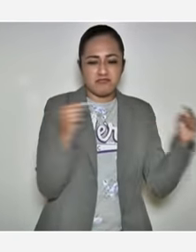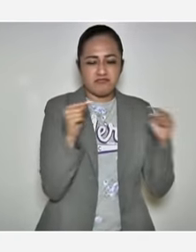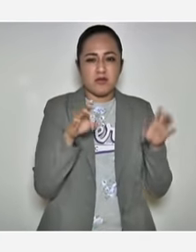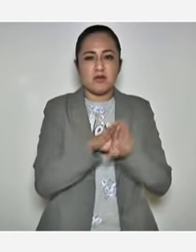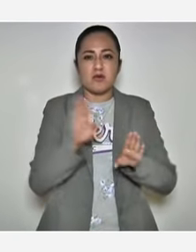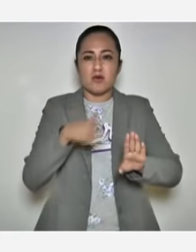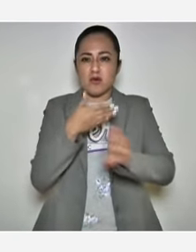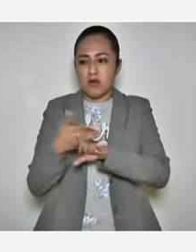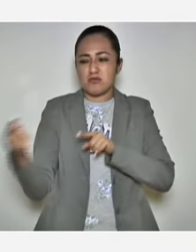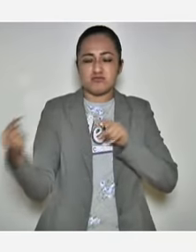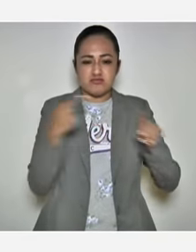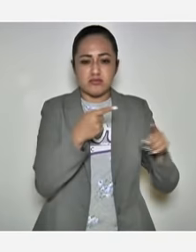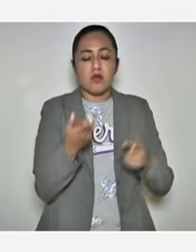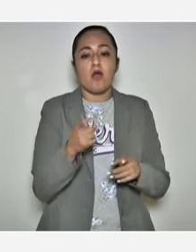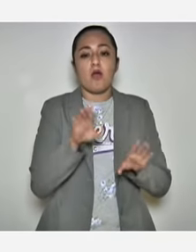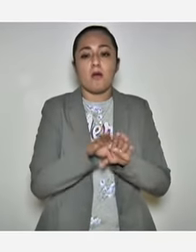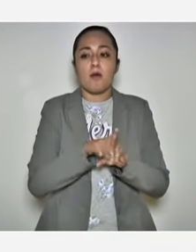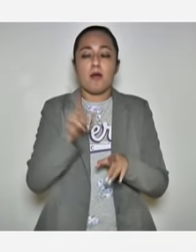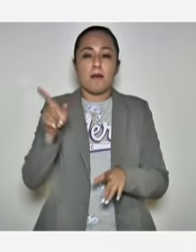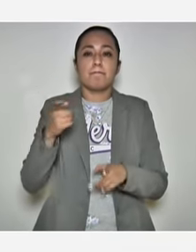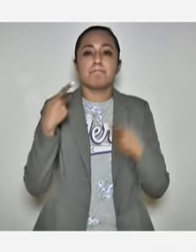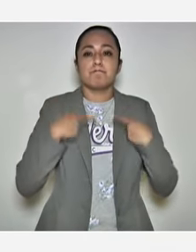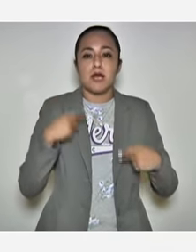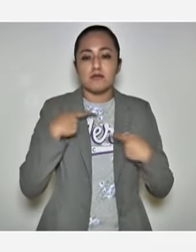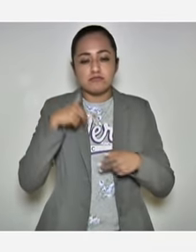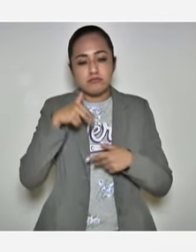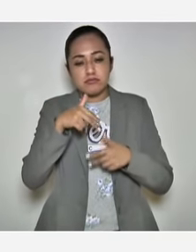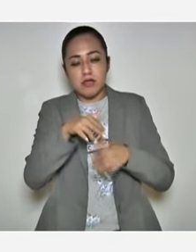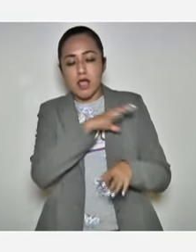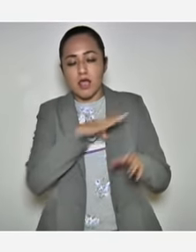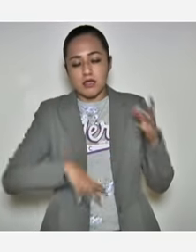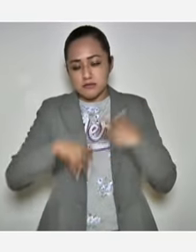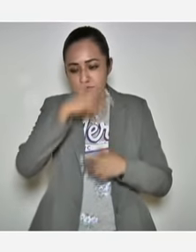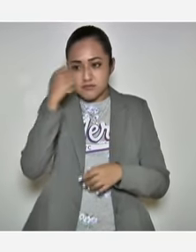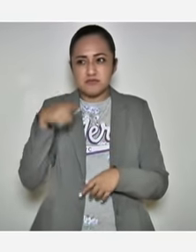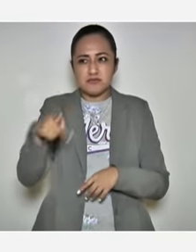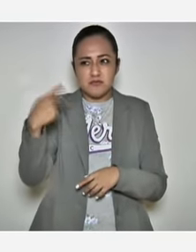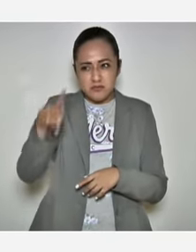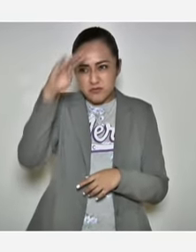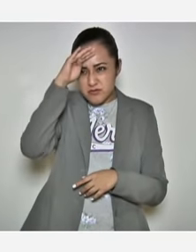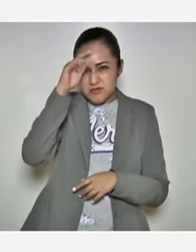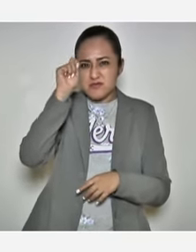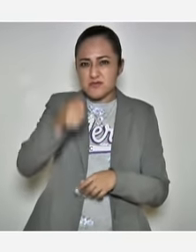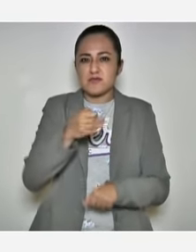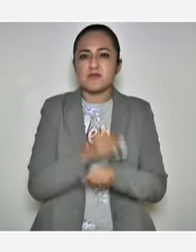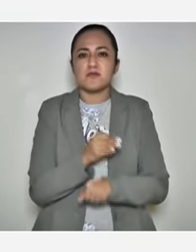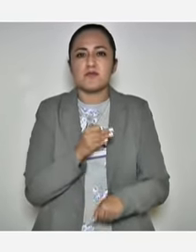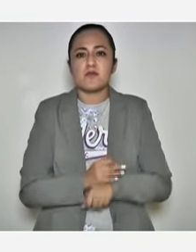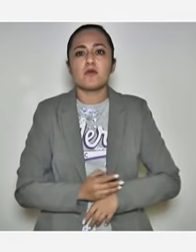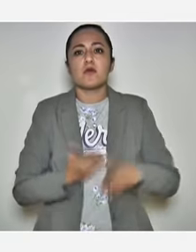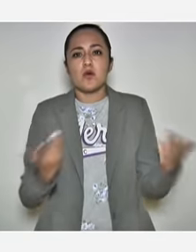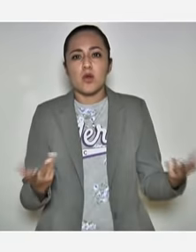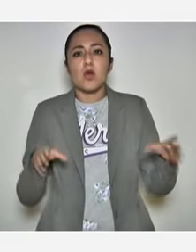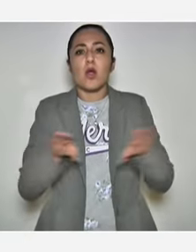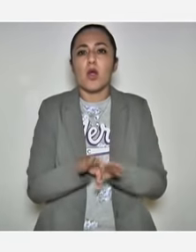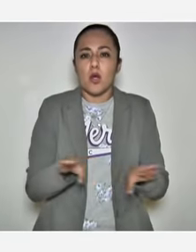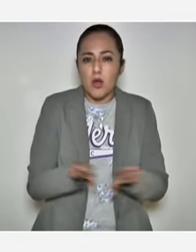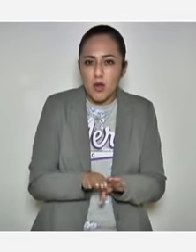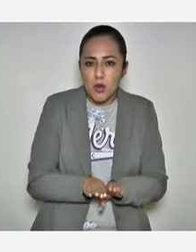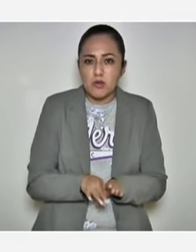atentado en contra de uno de los abanderados. Me gustaría saber si usted consideraría estos puntos como